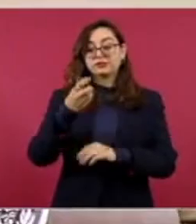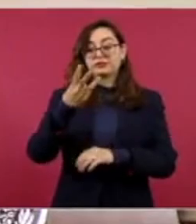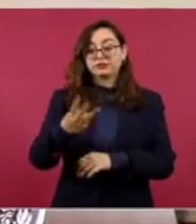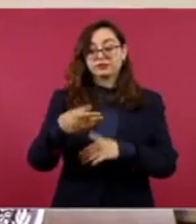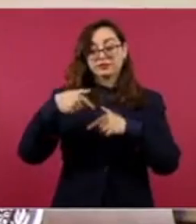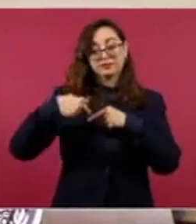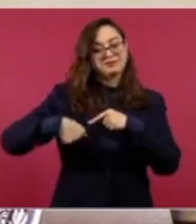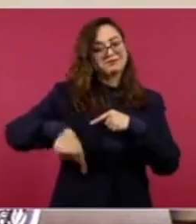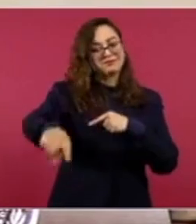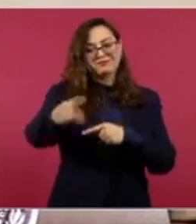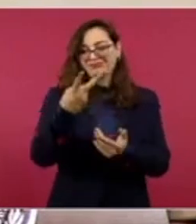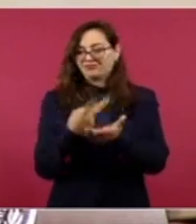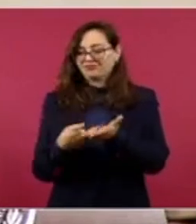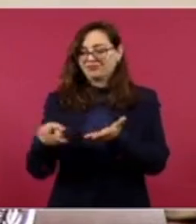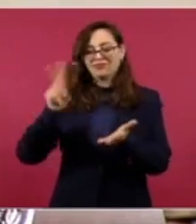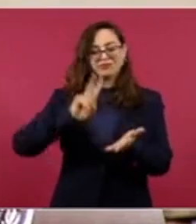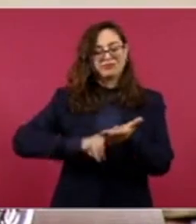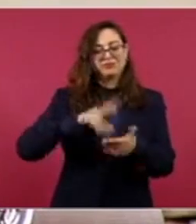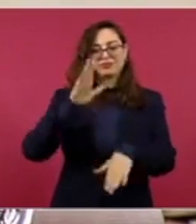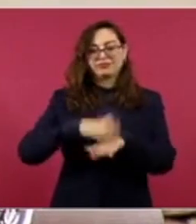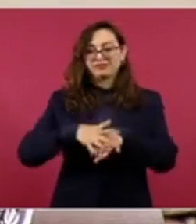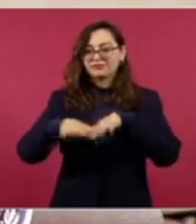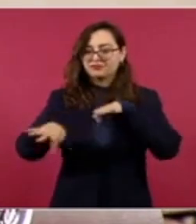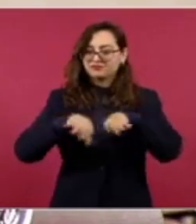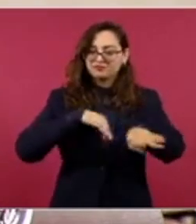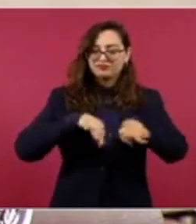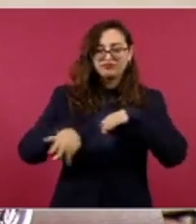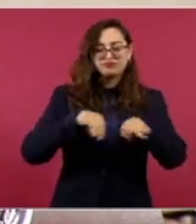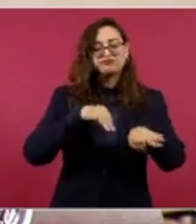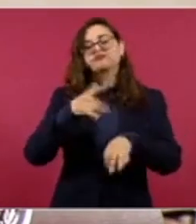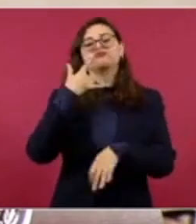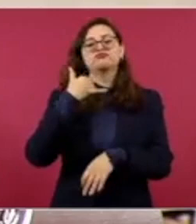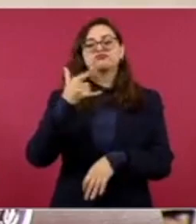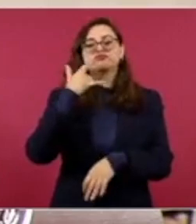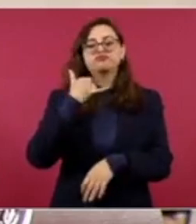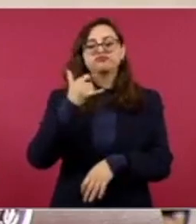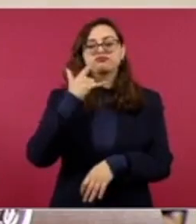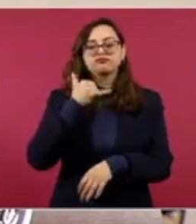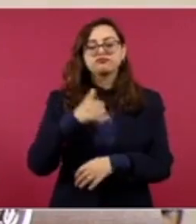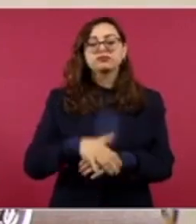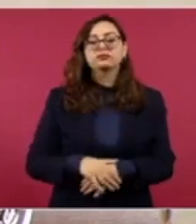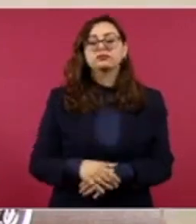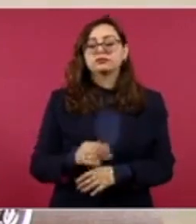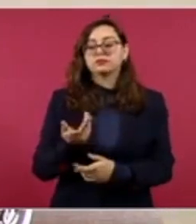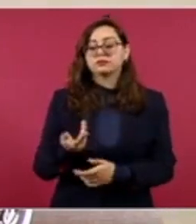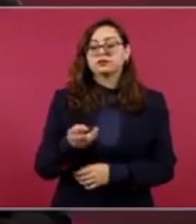Este fin de semana vamos a la supervisión del Tren Maya.